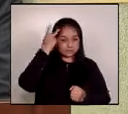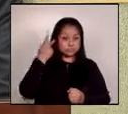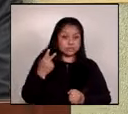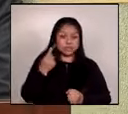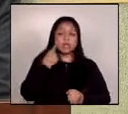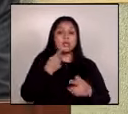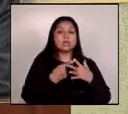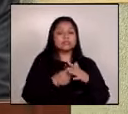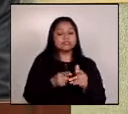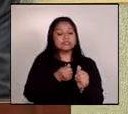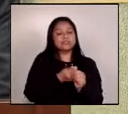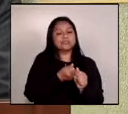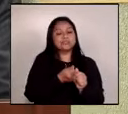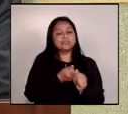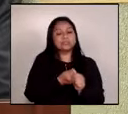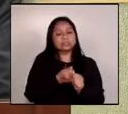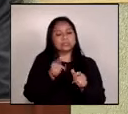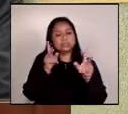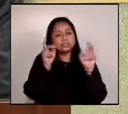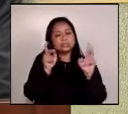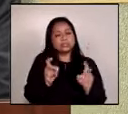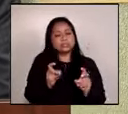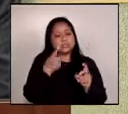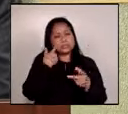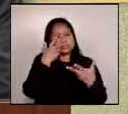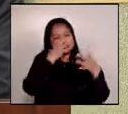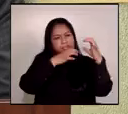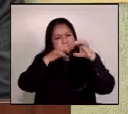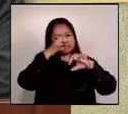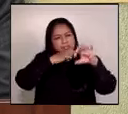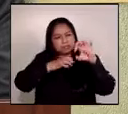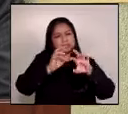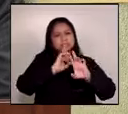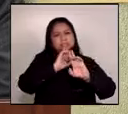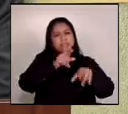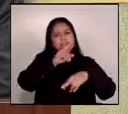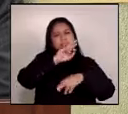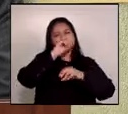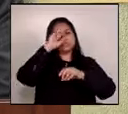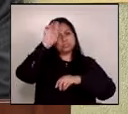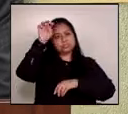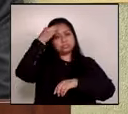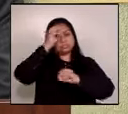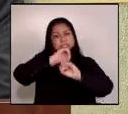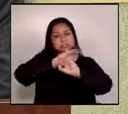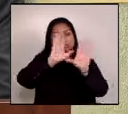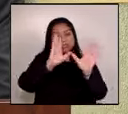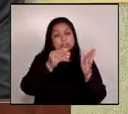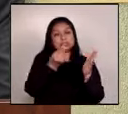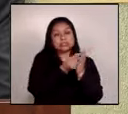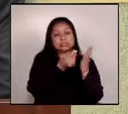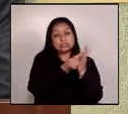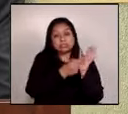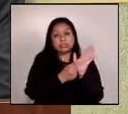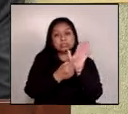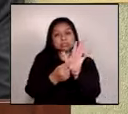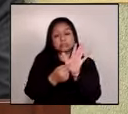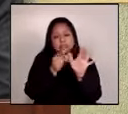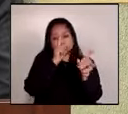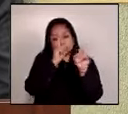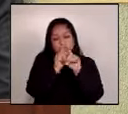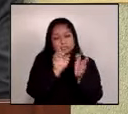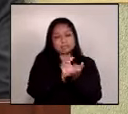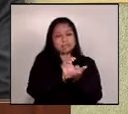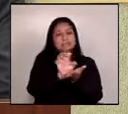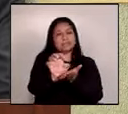seguimiento a los compromisos y evaluando los resultados de las políticas de transparencia rendición de cuentas y prevención